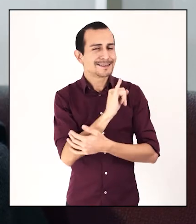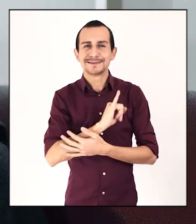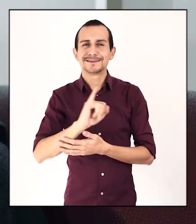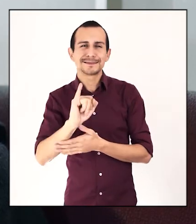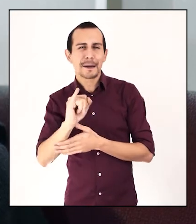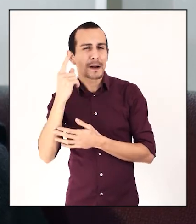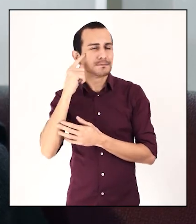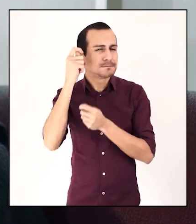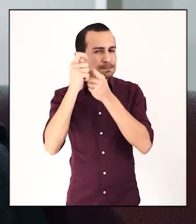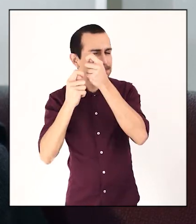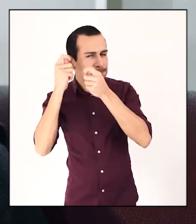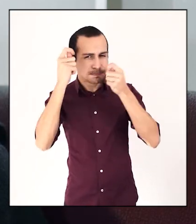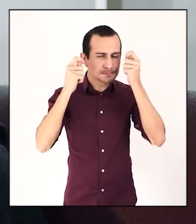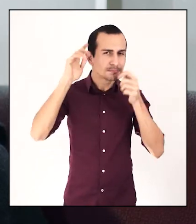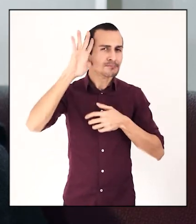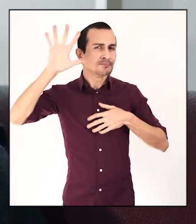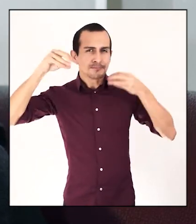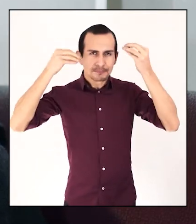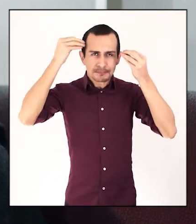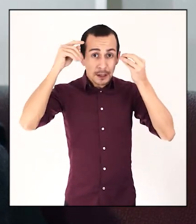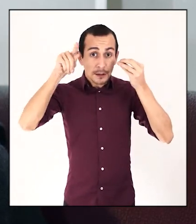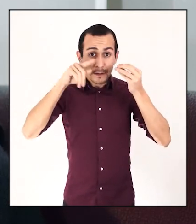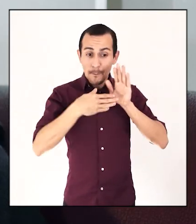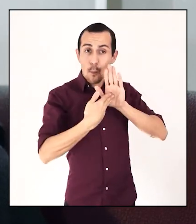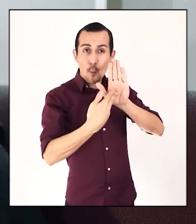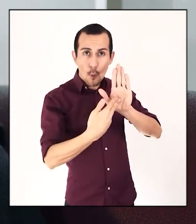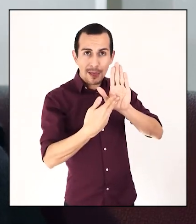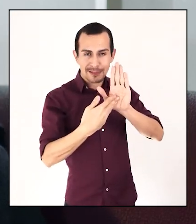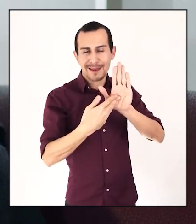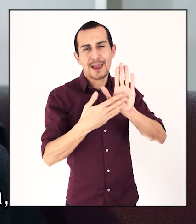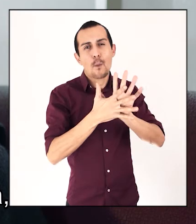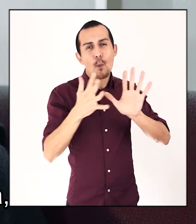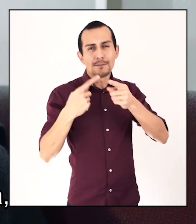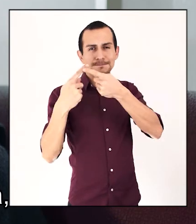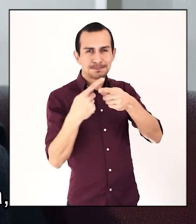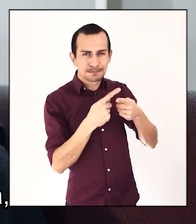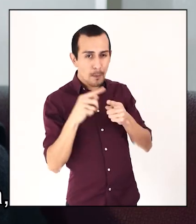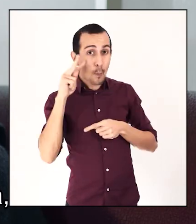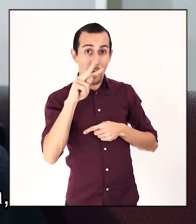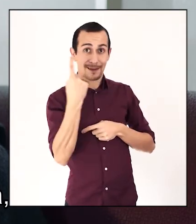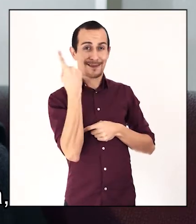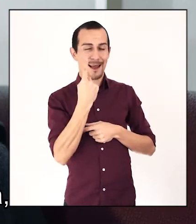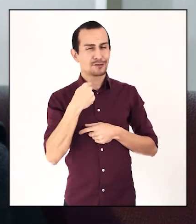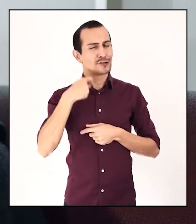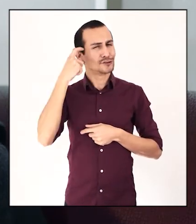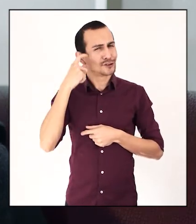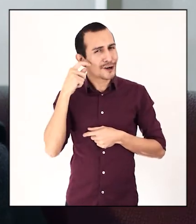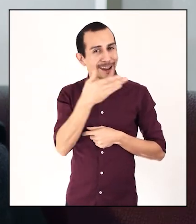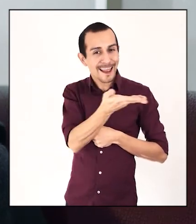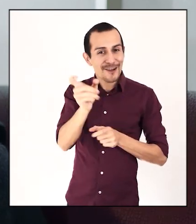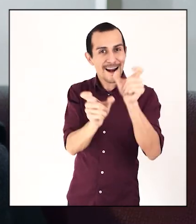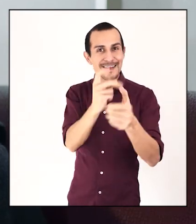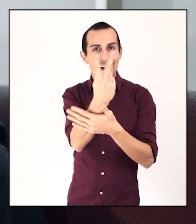están siempre imbuidos en sus pensamientos, en sus ideas, y a través de esta exposición, que es muy variada, que es muy panorámica, creo